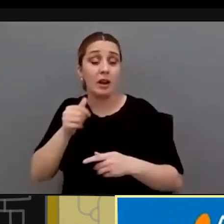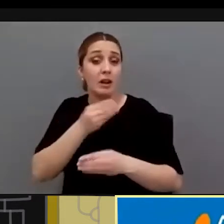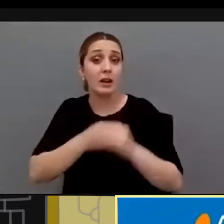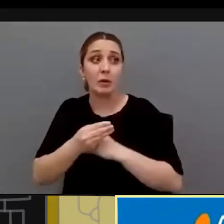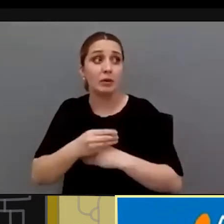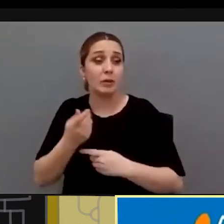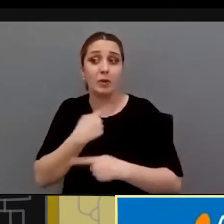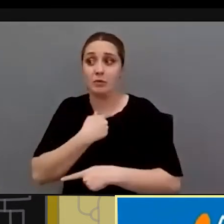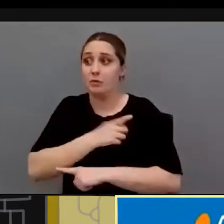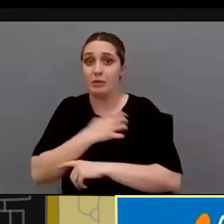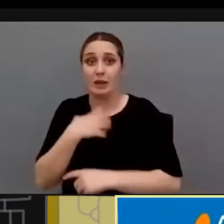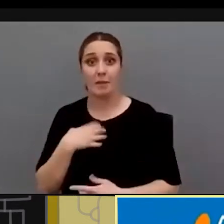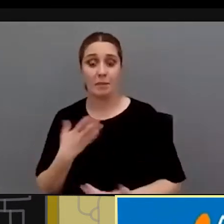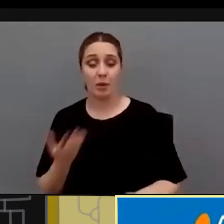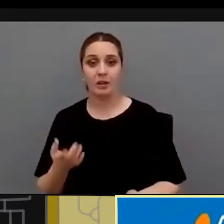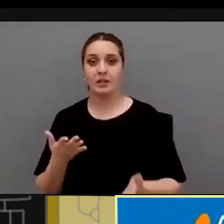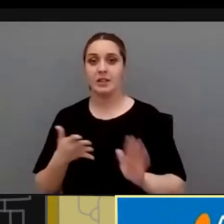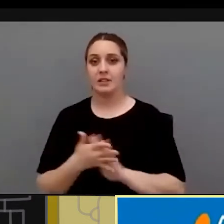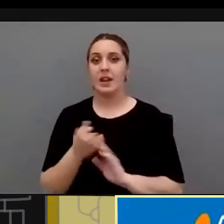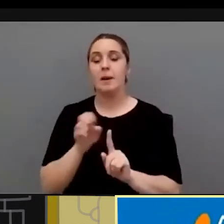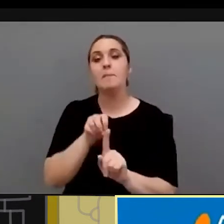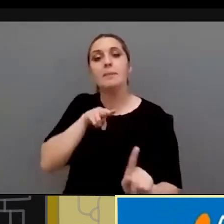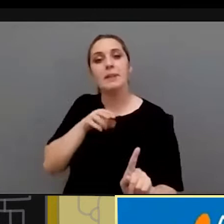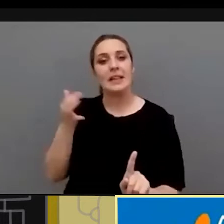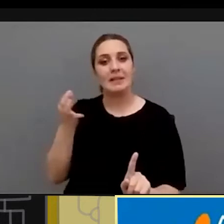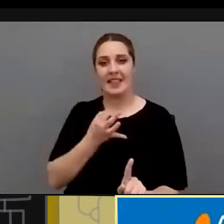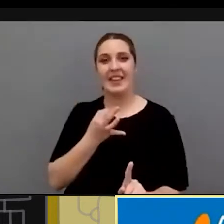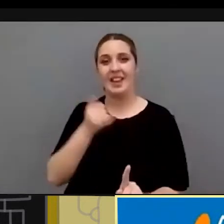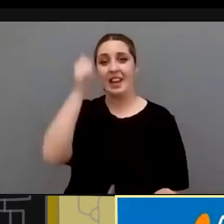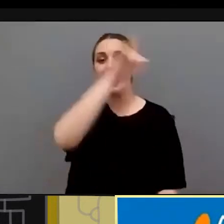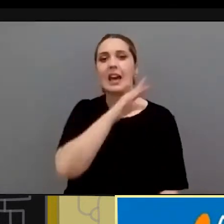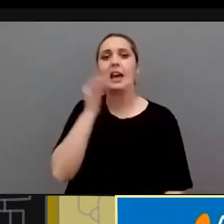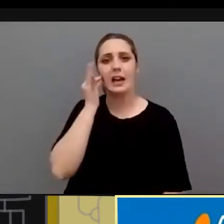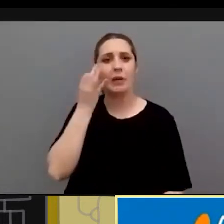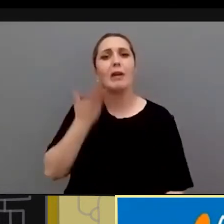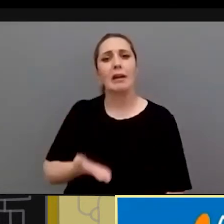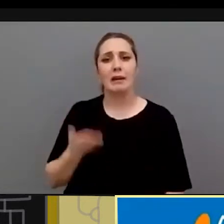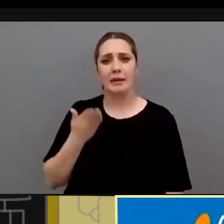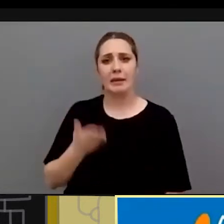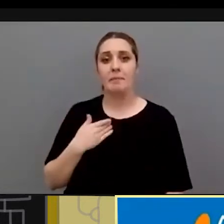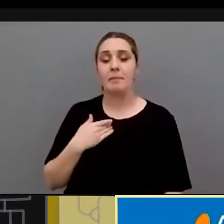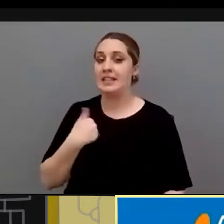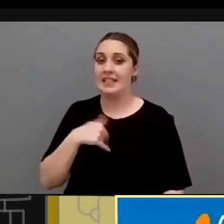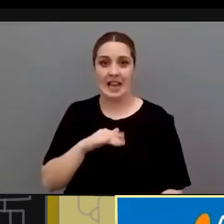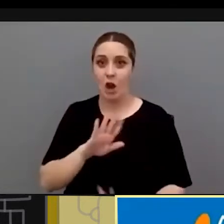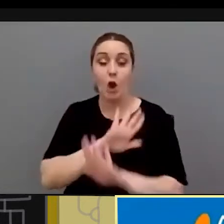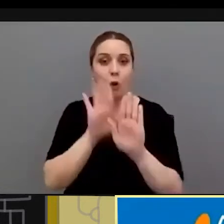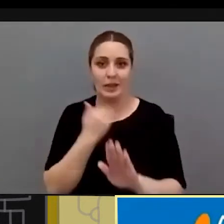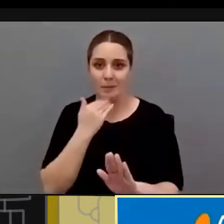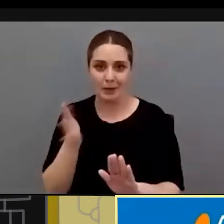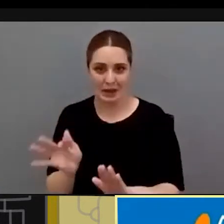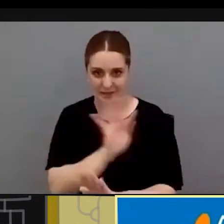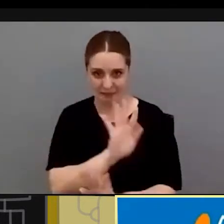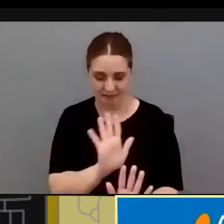tal manera que hay que verlo con una perspectiva de género importante y además último apunte ya me ya dejo paso